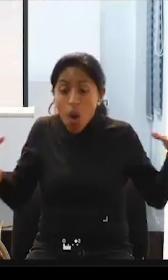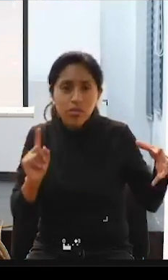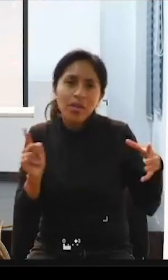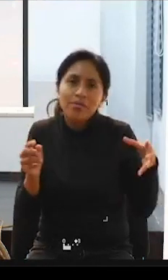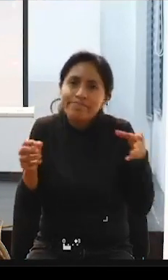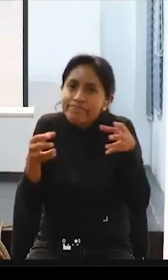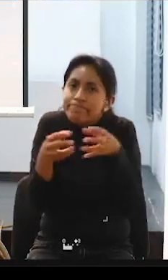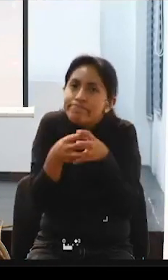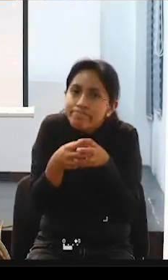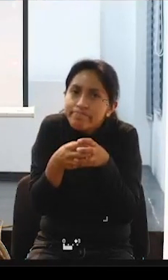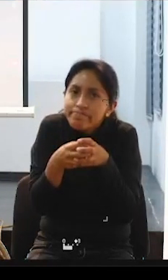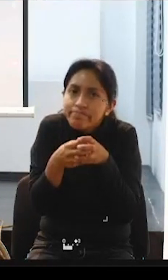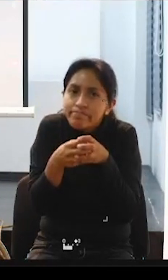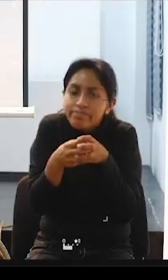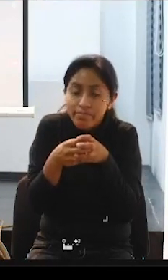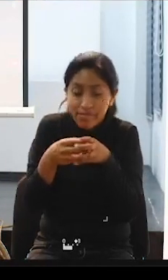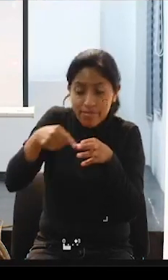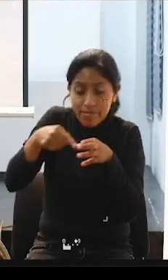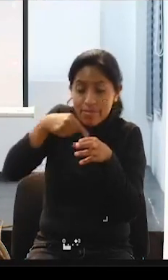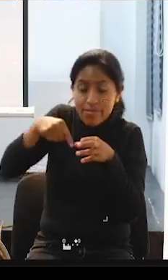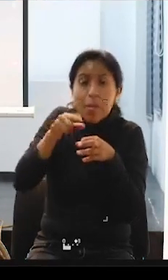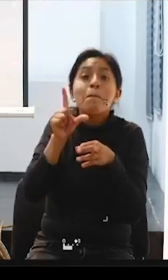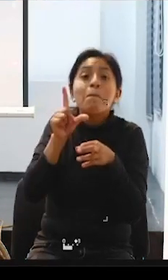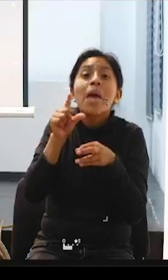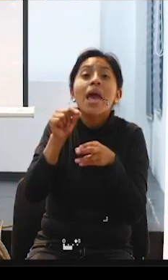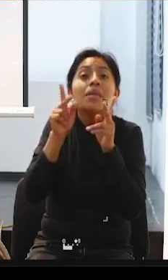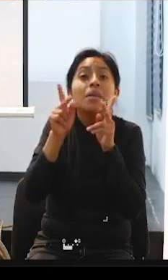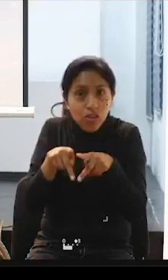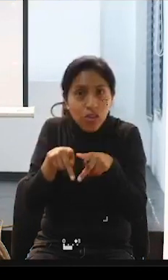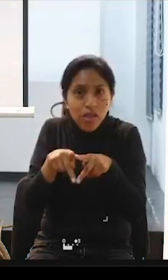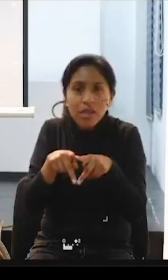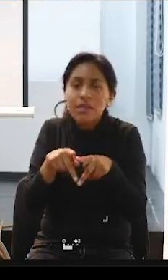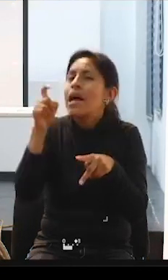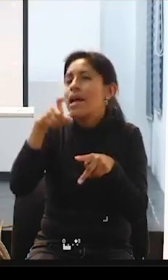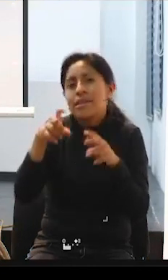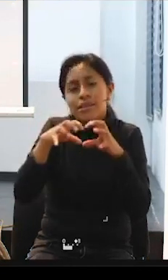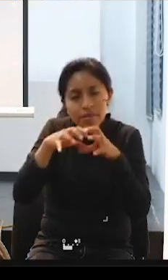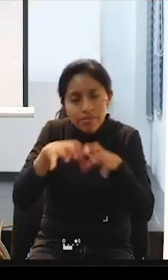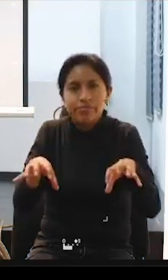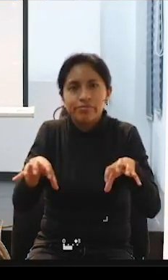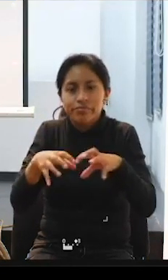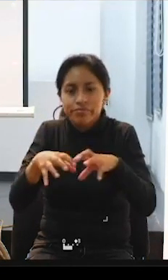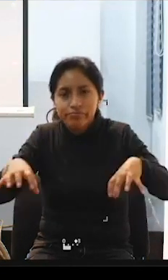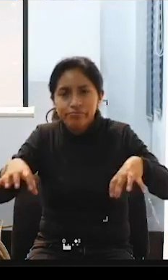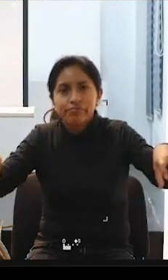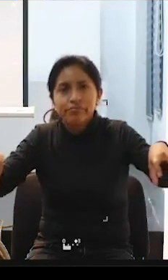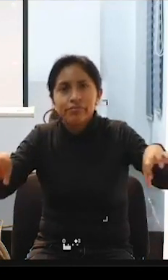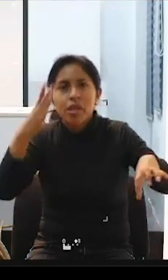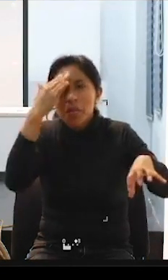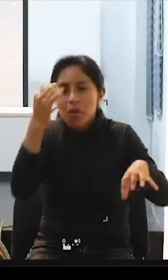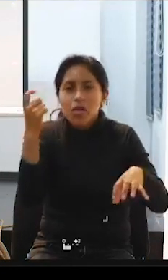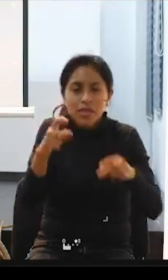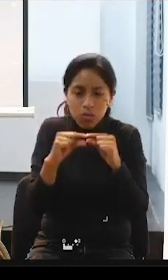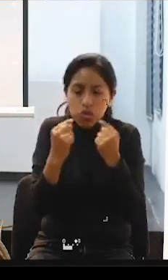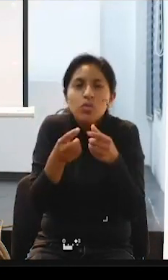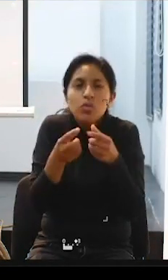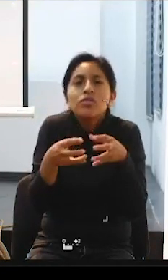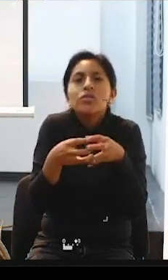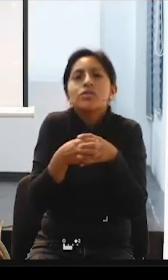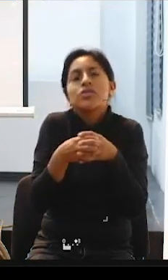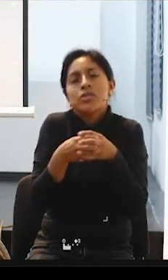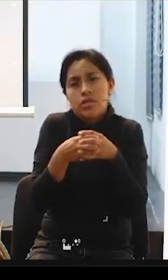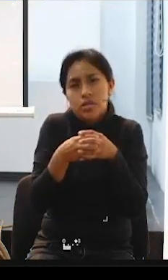seamos 20, pues habrá que hacer dos grupos OBI en Barcelona o en Cataluña y nos dividir y nos...